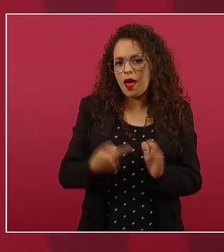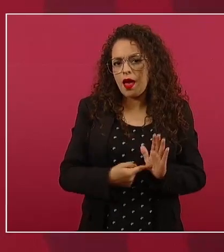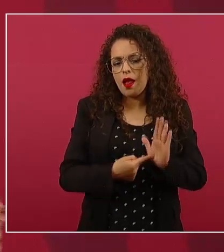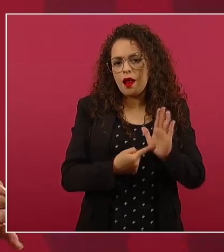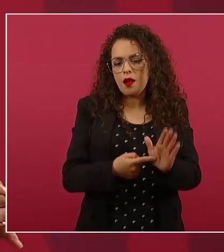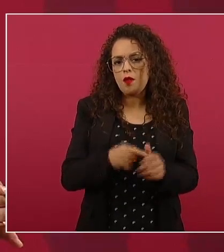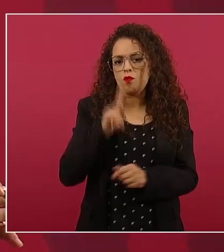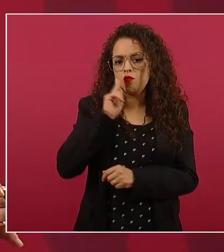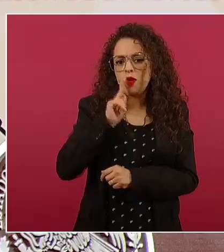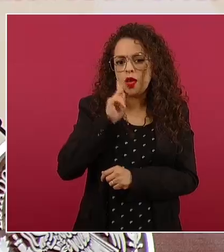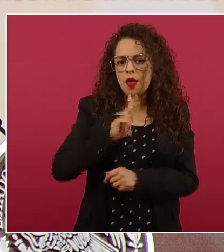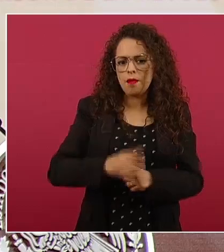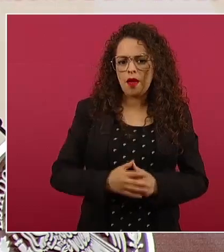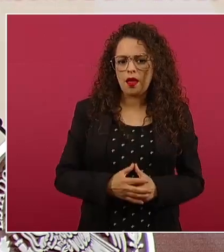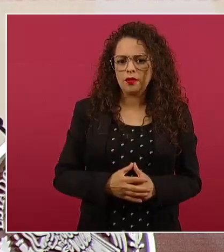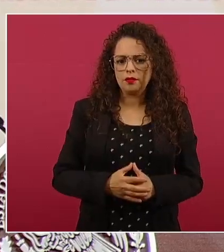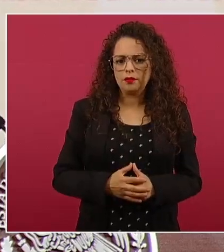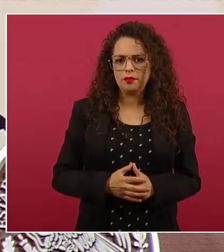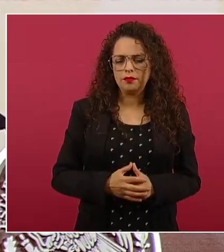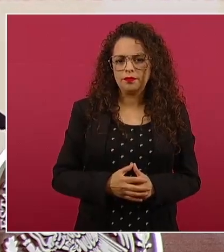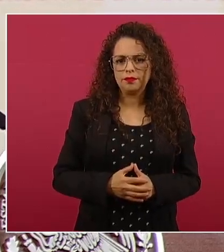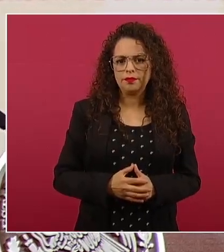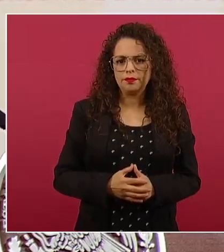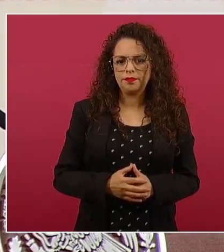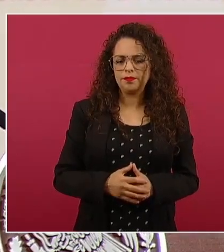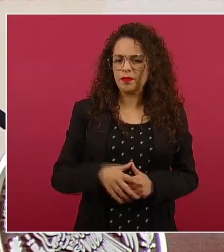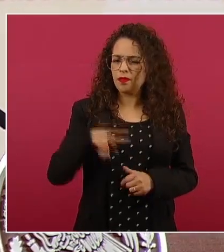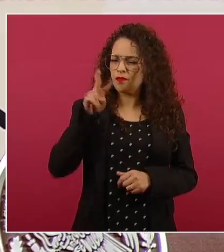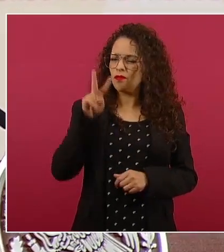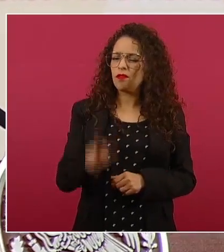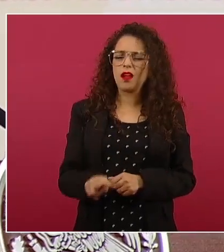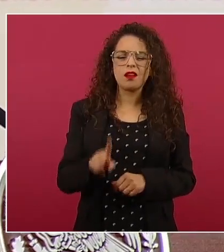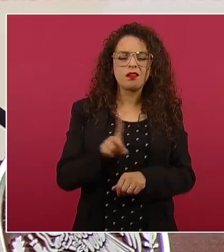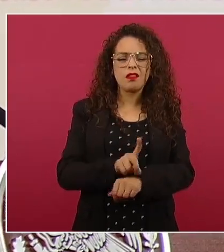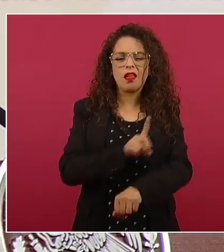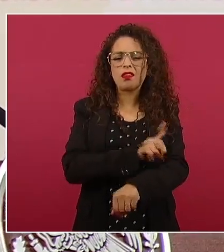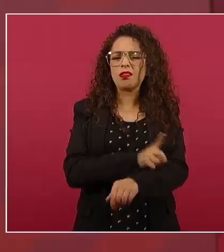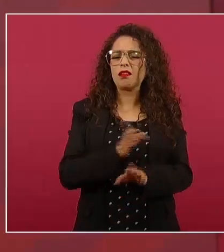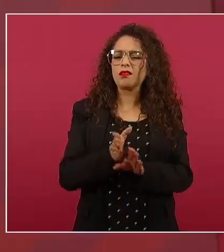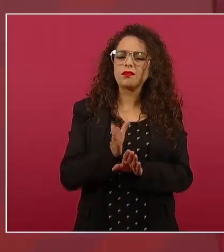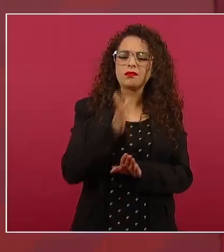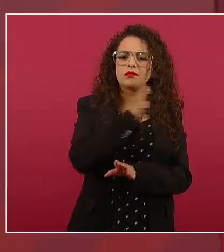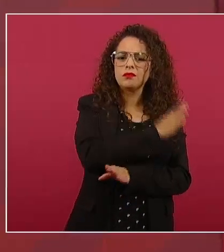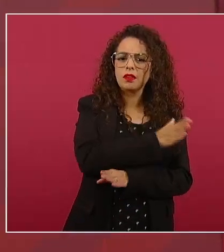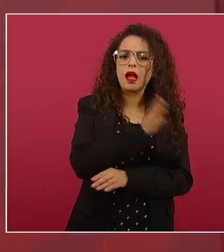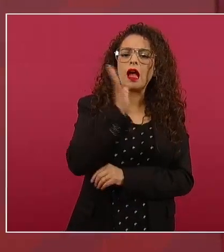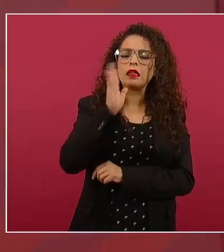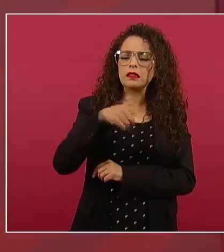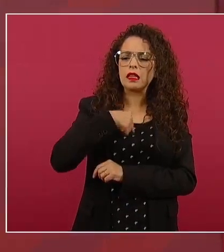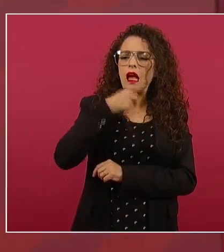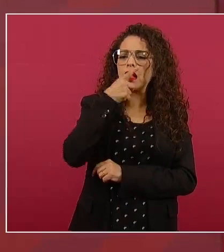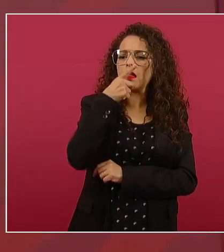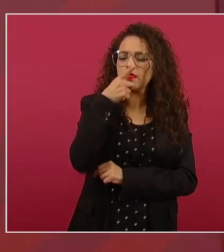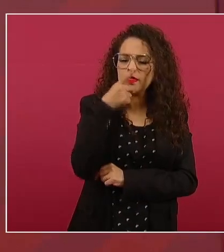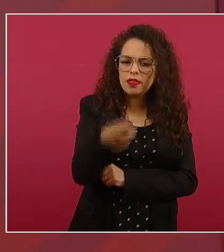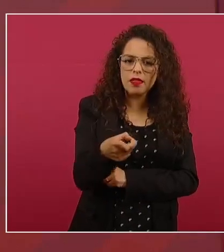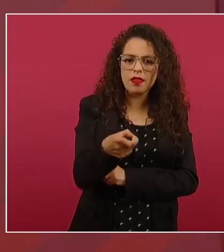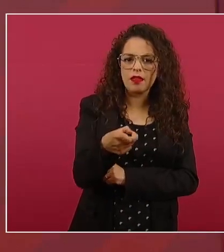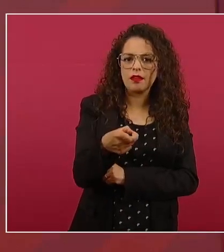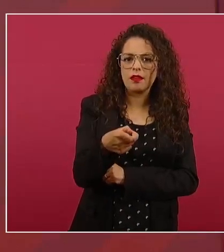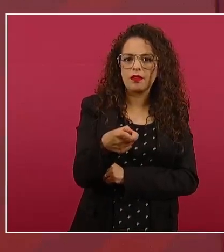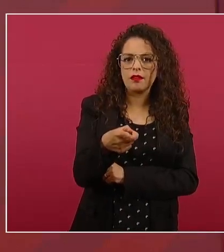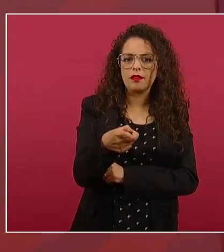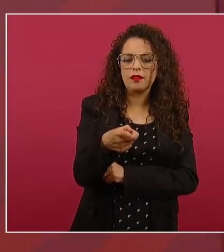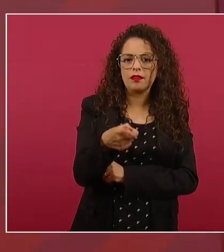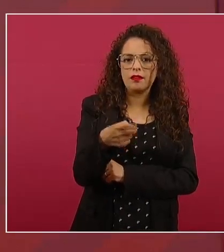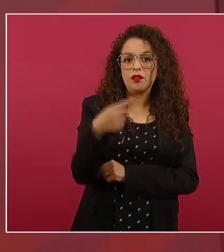Y yo desde el principio he dicho que no vamos a fabricar delitos como era